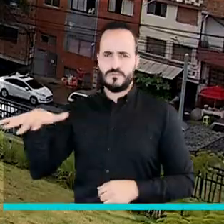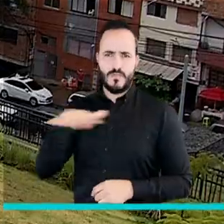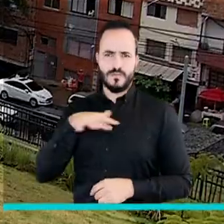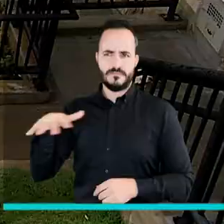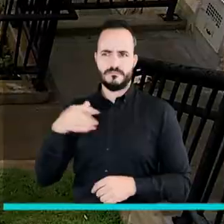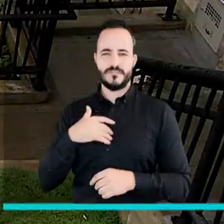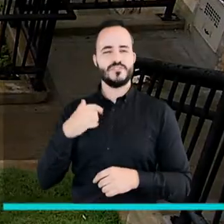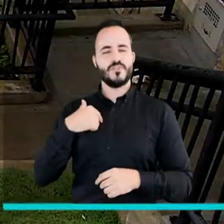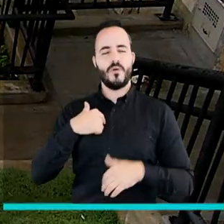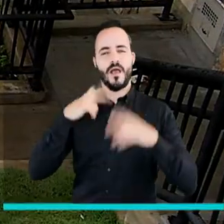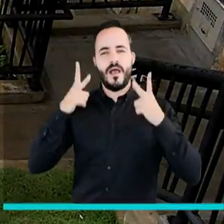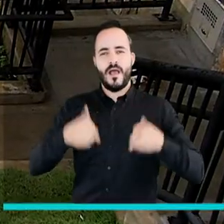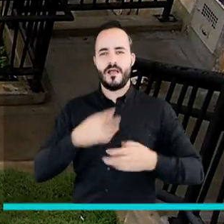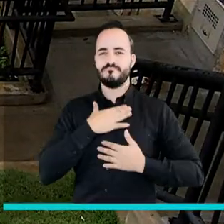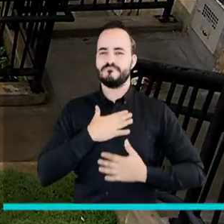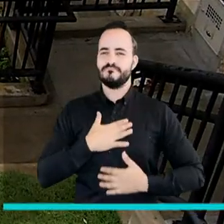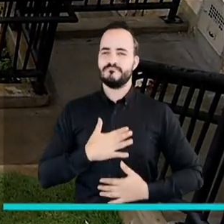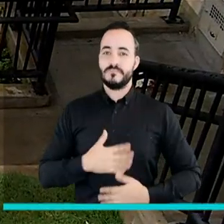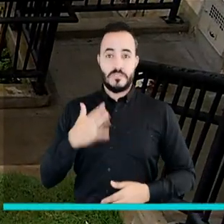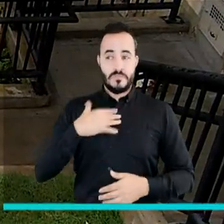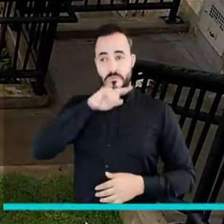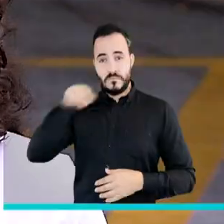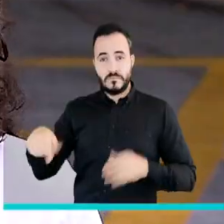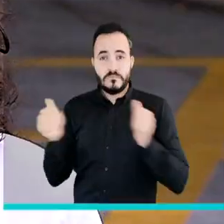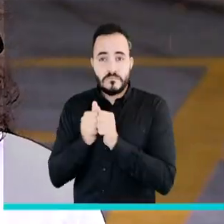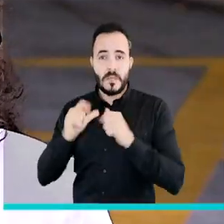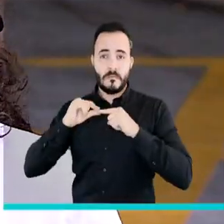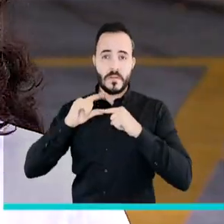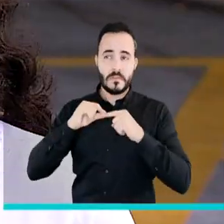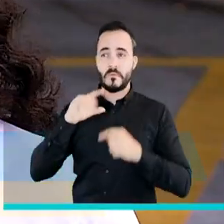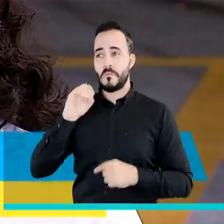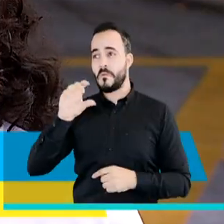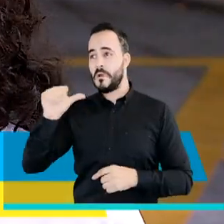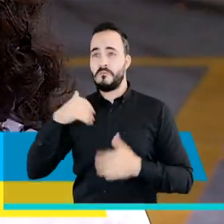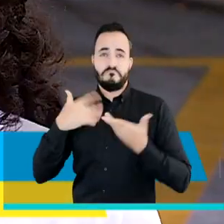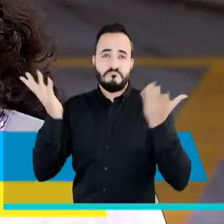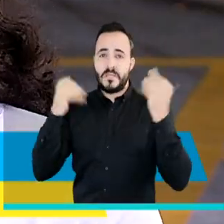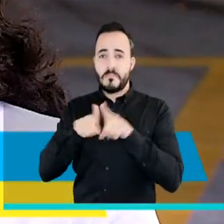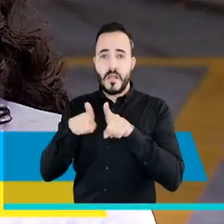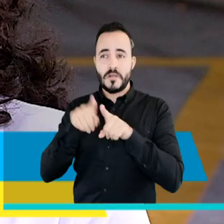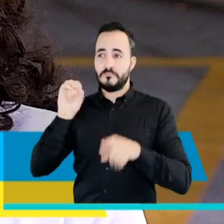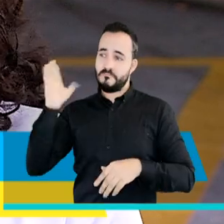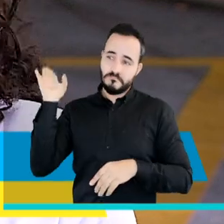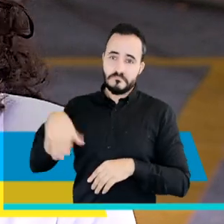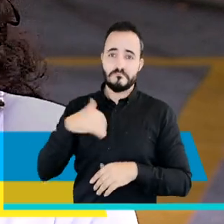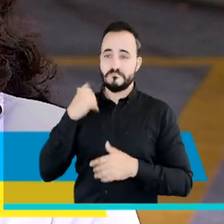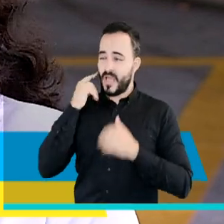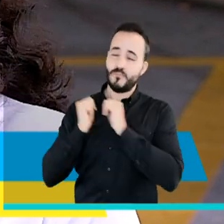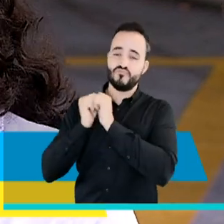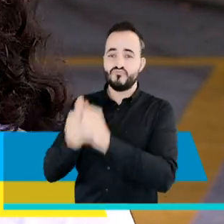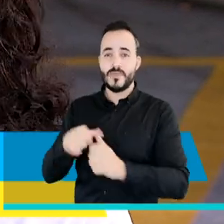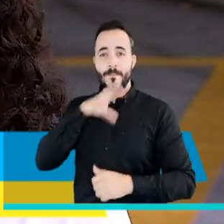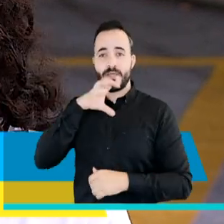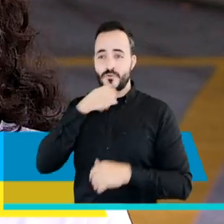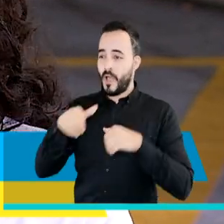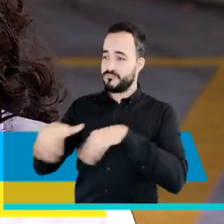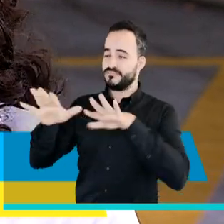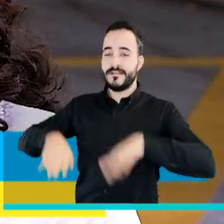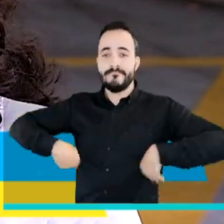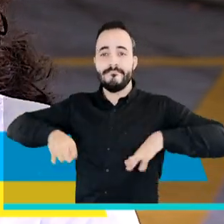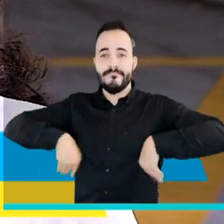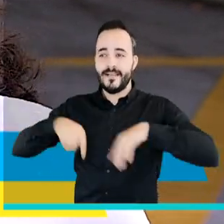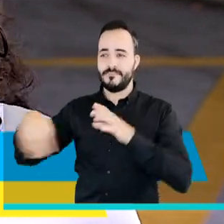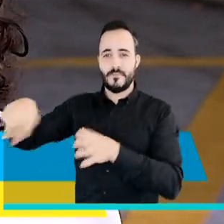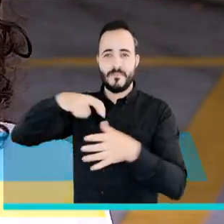es un espacio para yo poder relajarme. Yo aquí vengo con mi primo, mi prima, mi hermano y venimos a sacar a los perros.